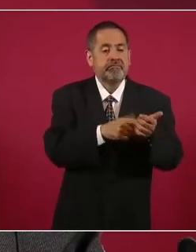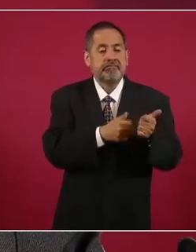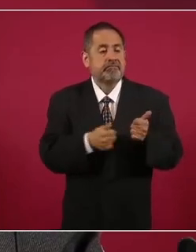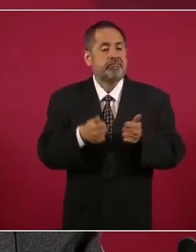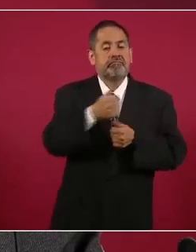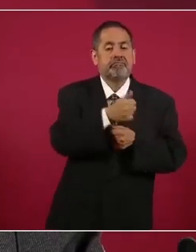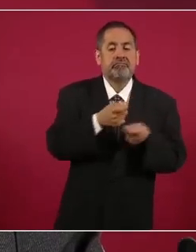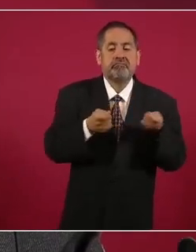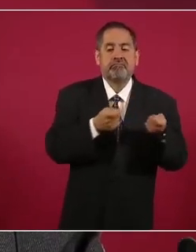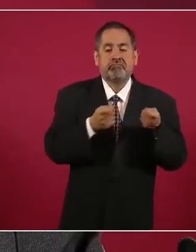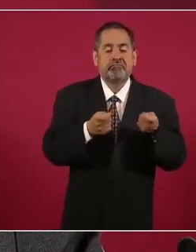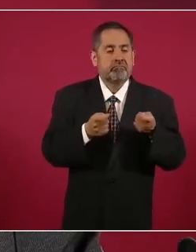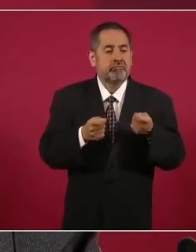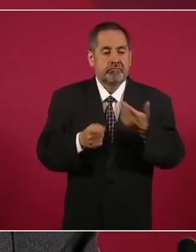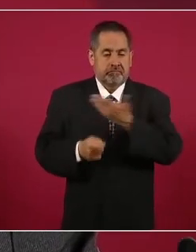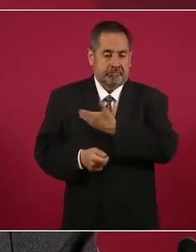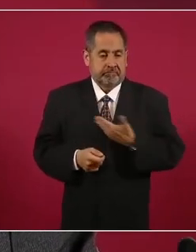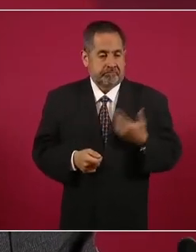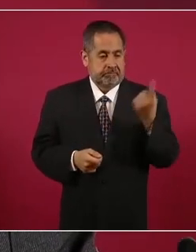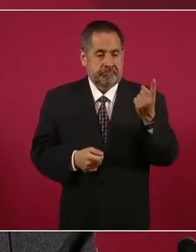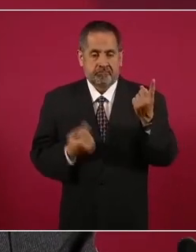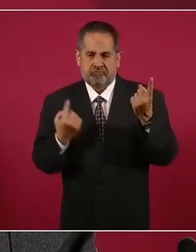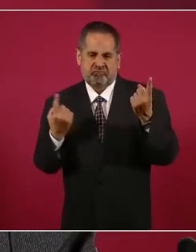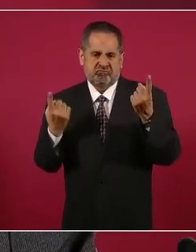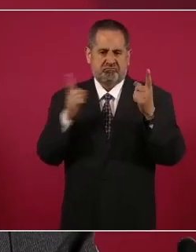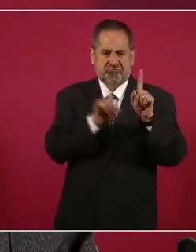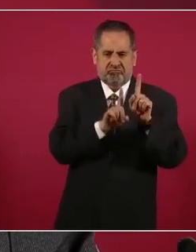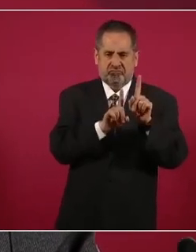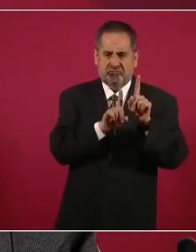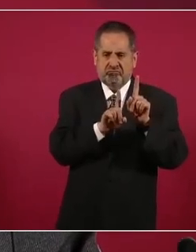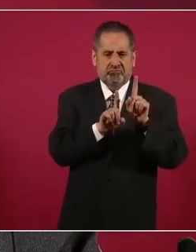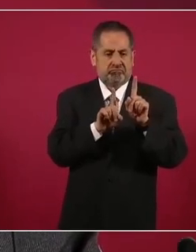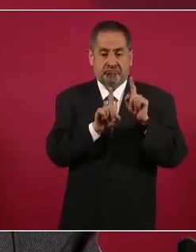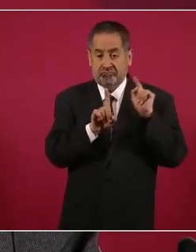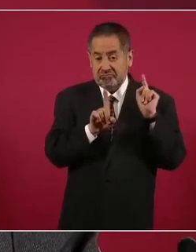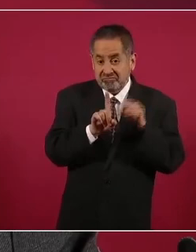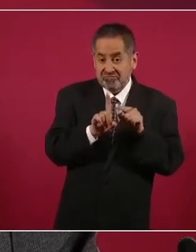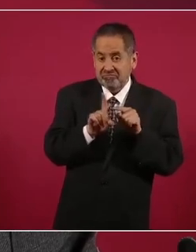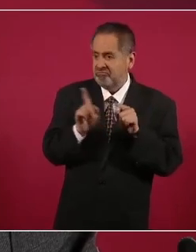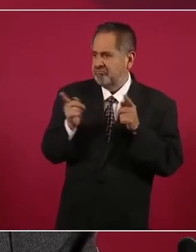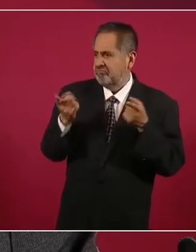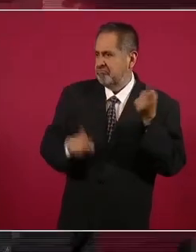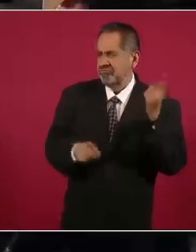era como el brazo derecho de Felipe Calderón,